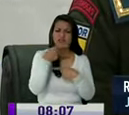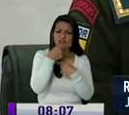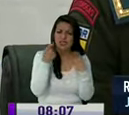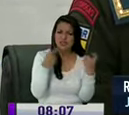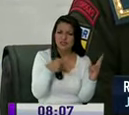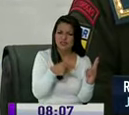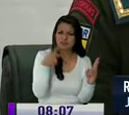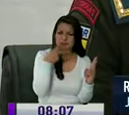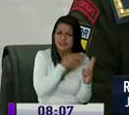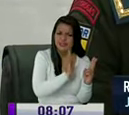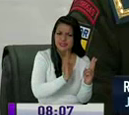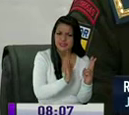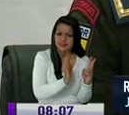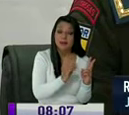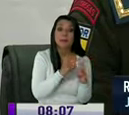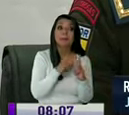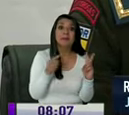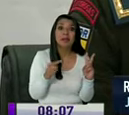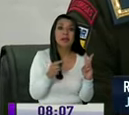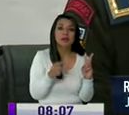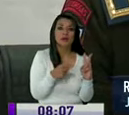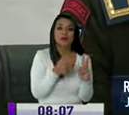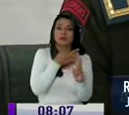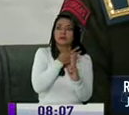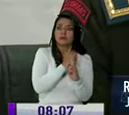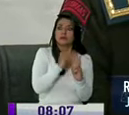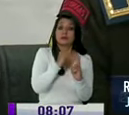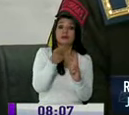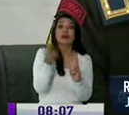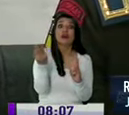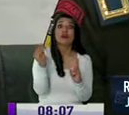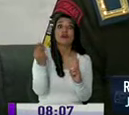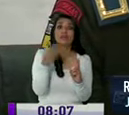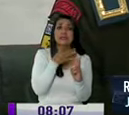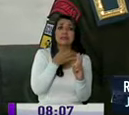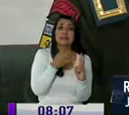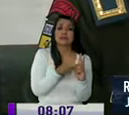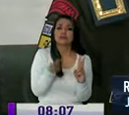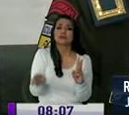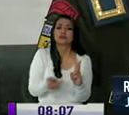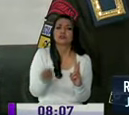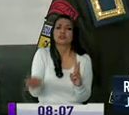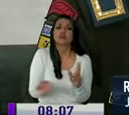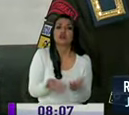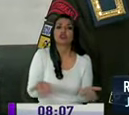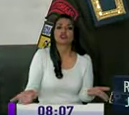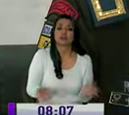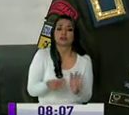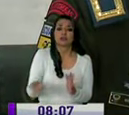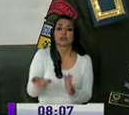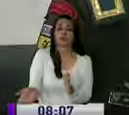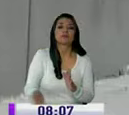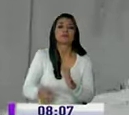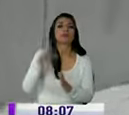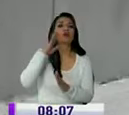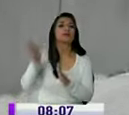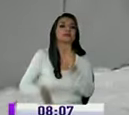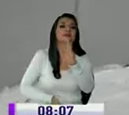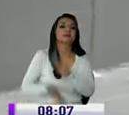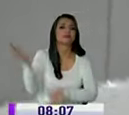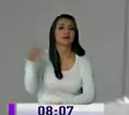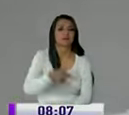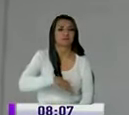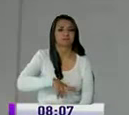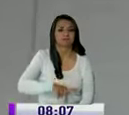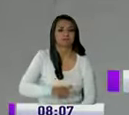la finalidad de ellos es que se intimiden y entreguen sus objetos personales y sus bienes. Un